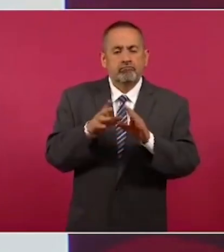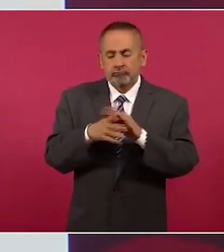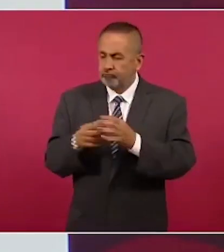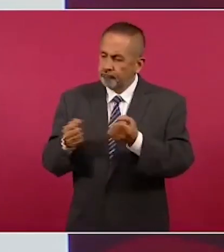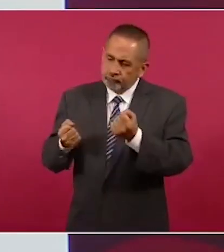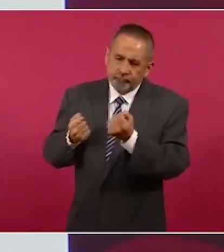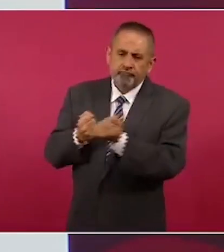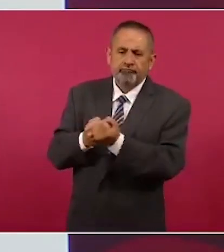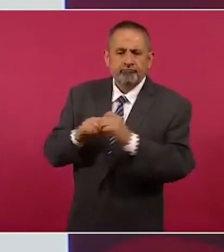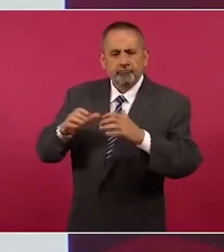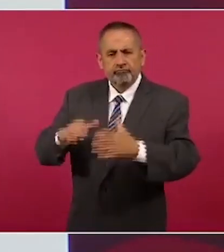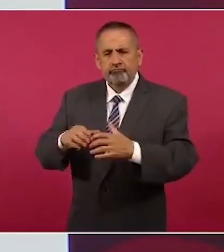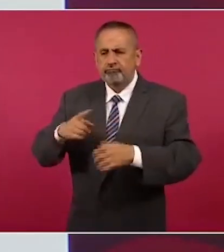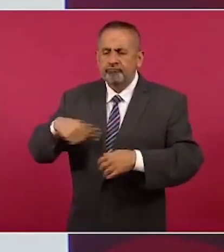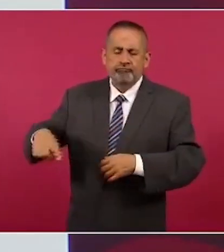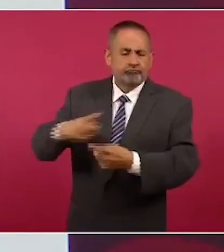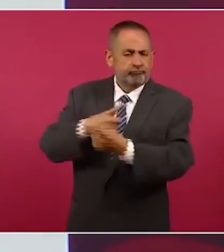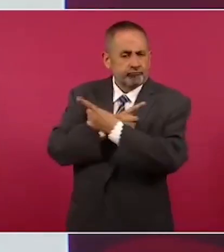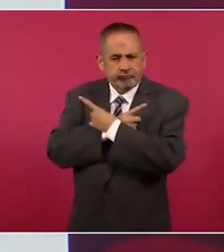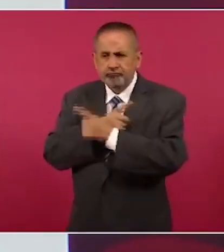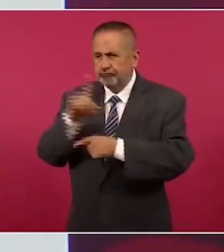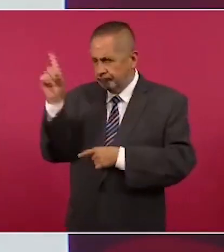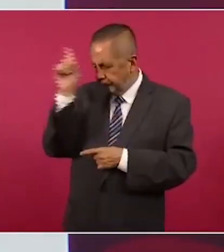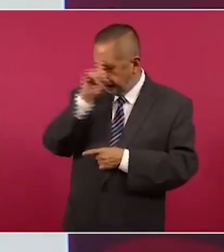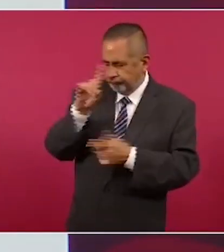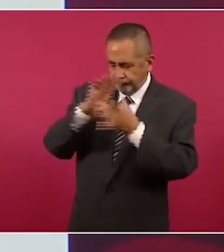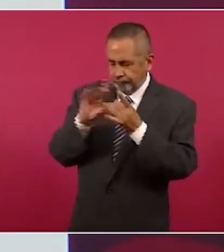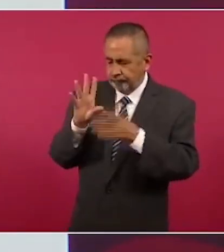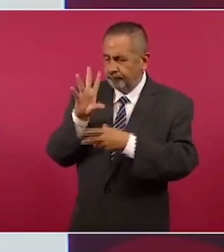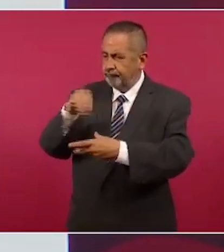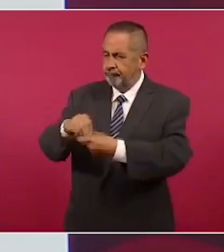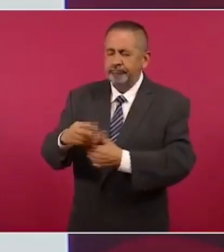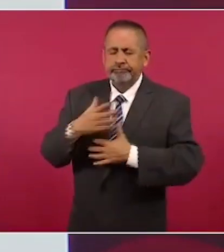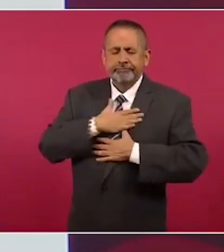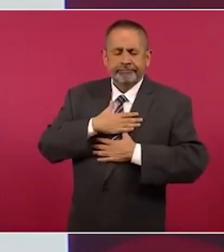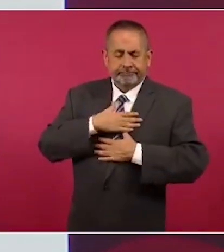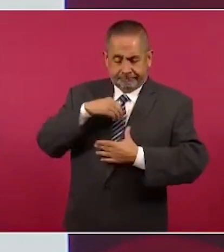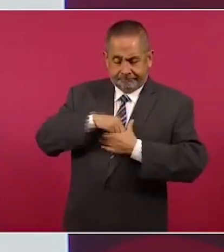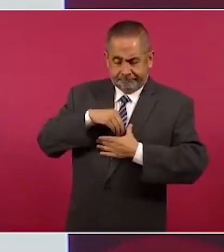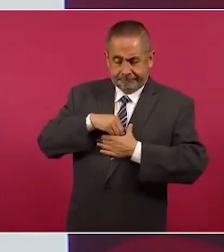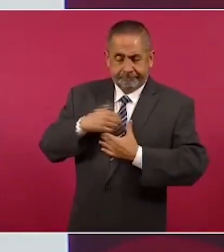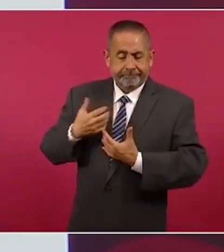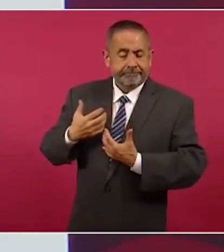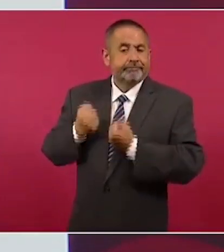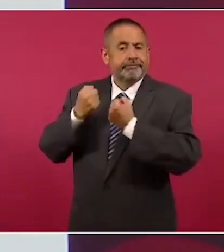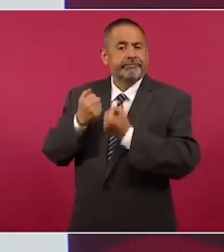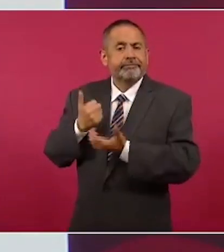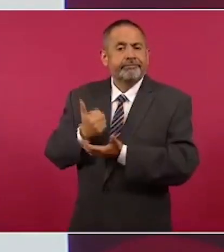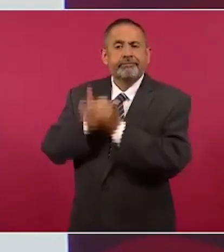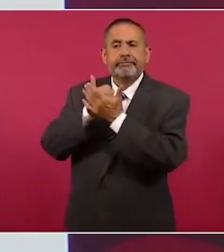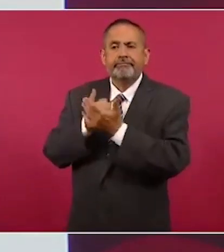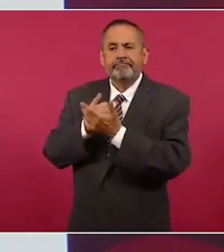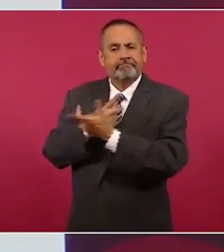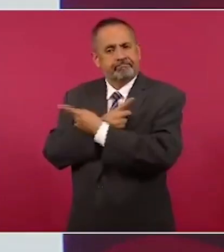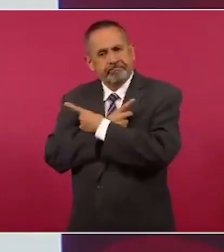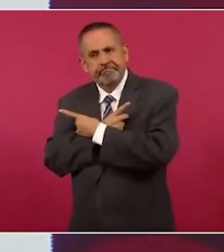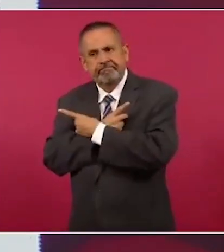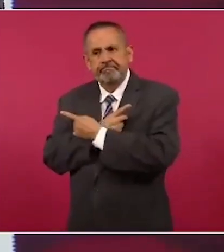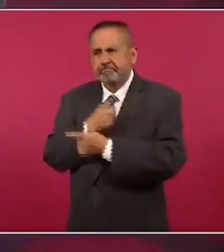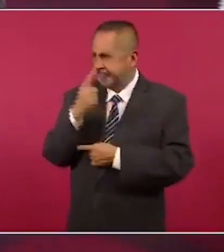fortalecer nuestros valores, que repito, es lo que siempre nos ha salvado, es lo que nos ha